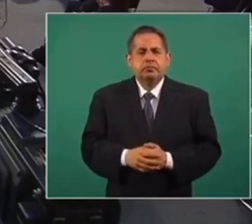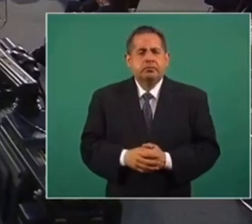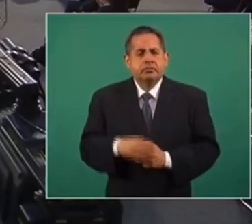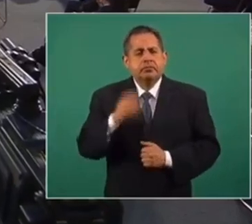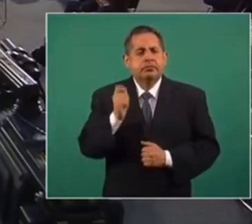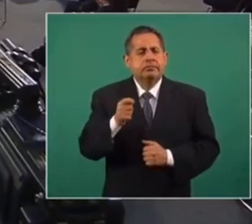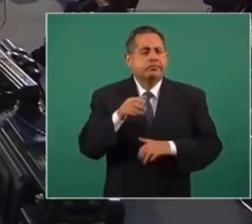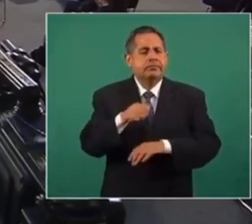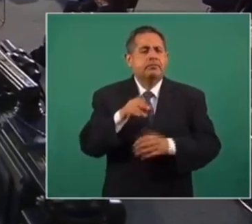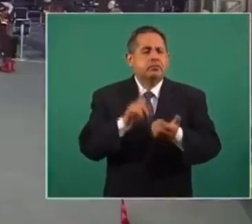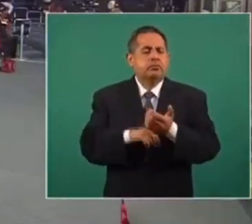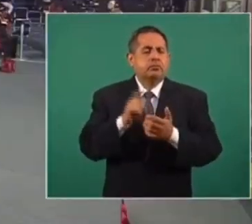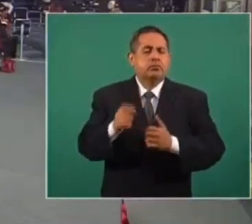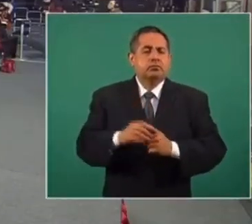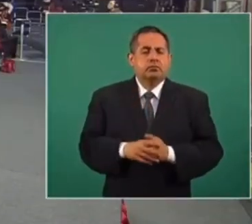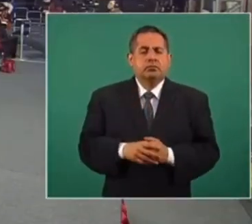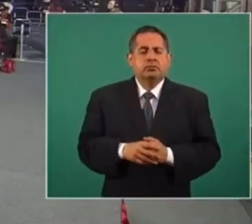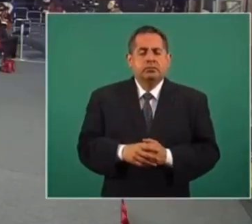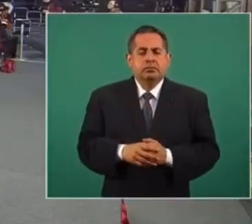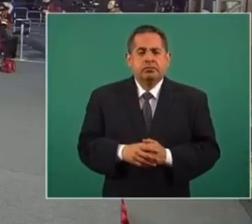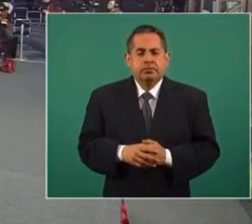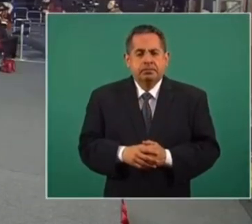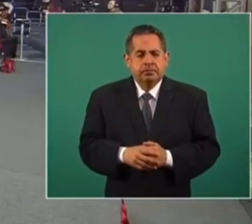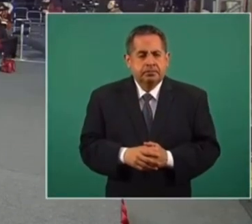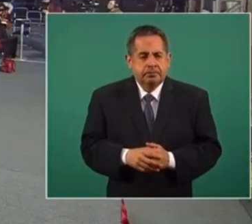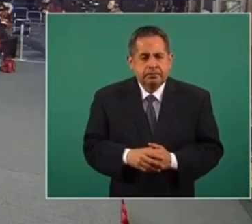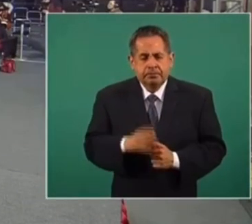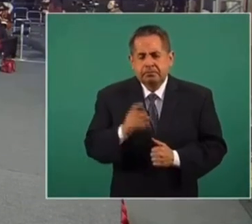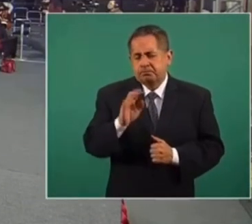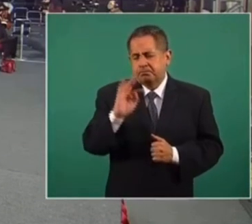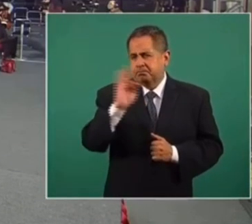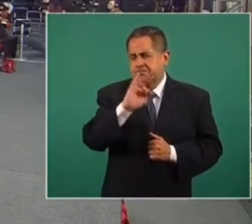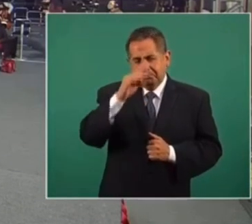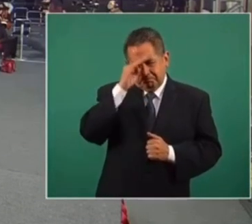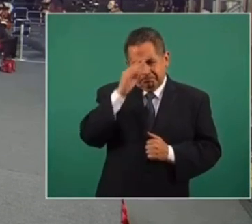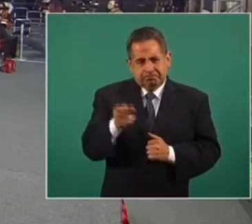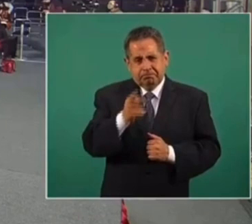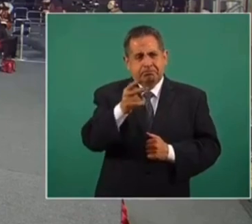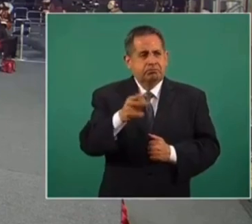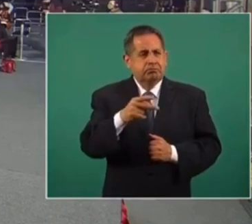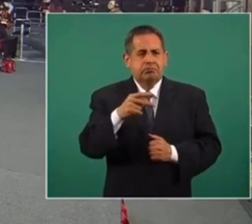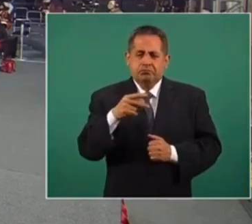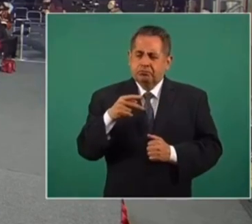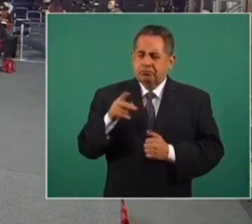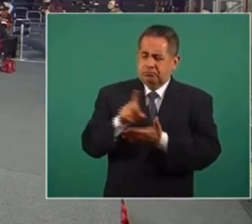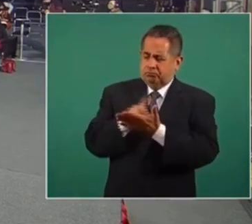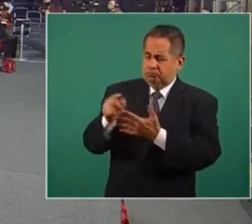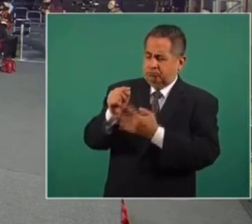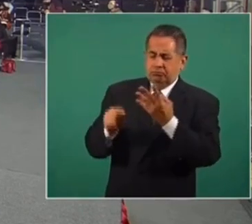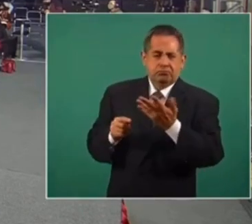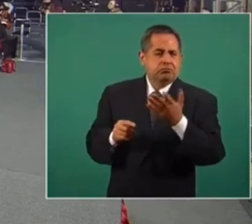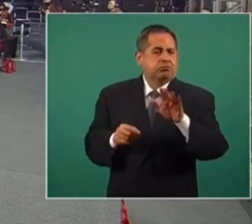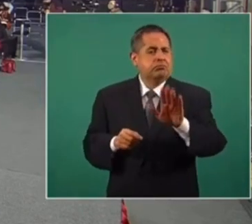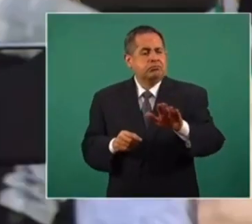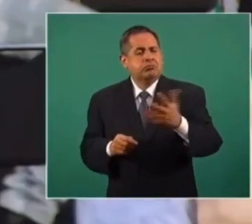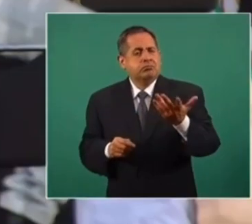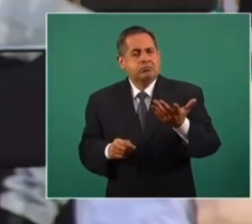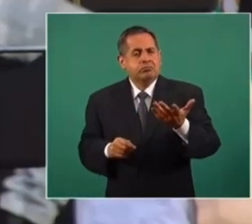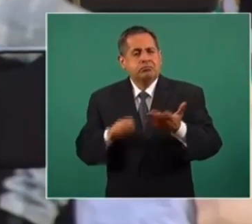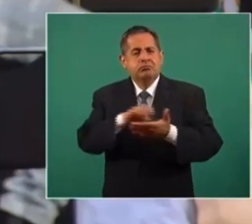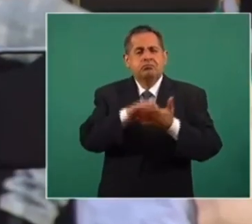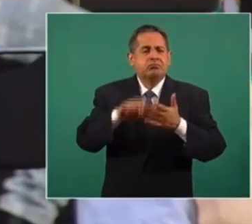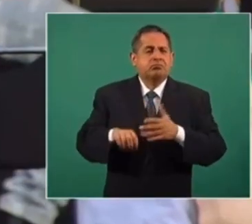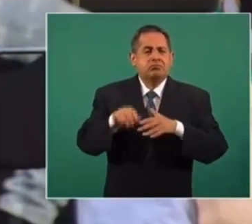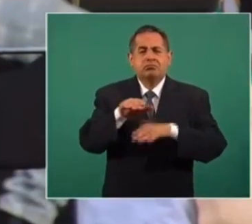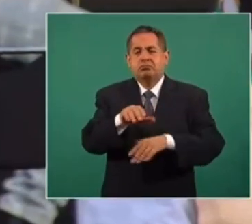El asunto de qué hay sobre consultar este tipo de derechos, porque es como si consultáramos el derecho que tienen las mujeres